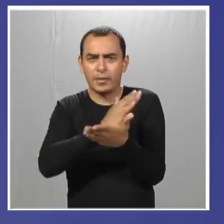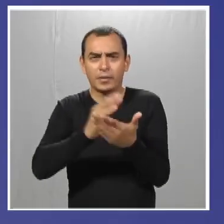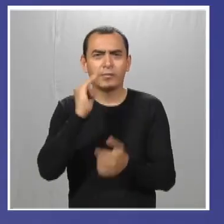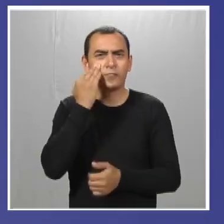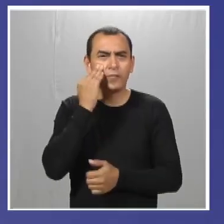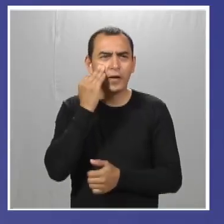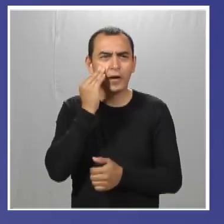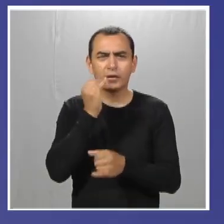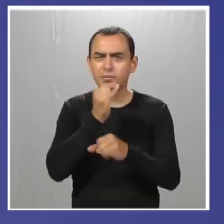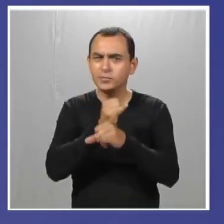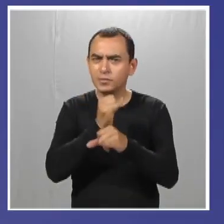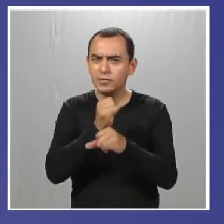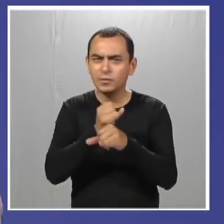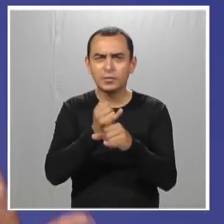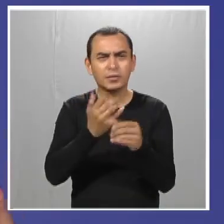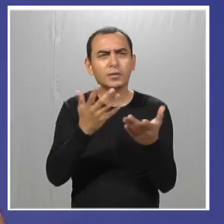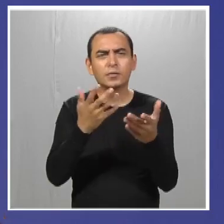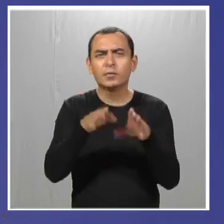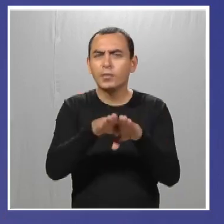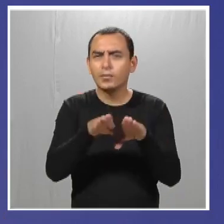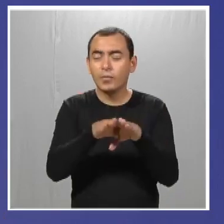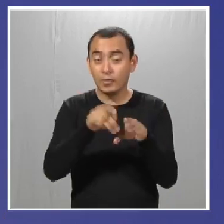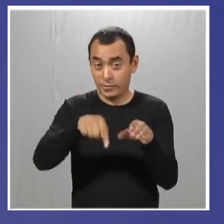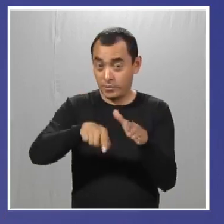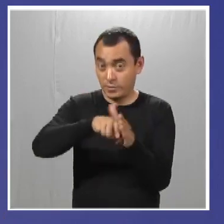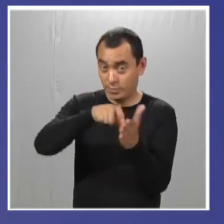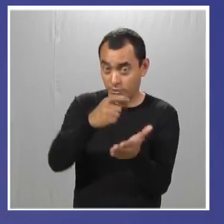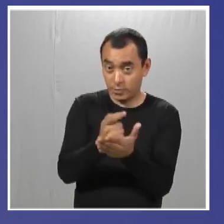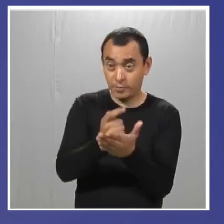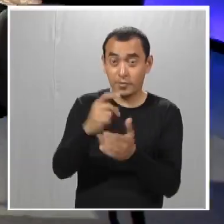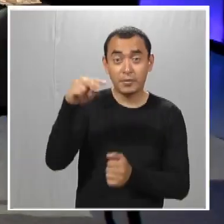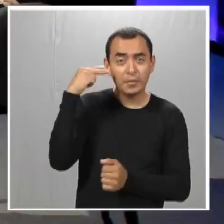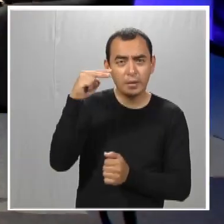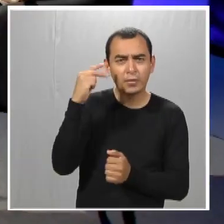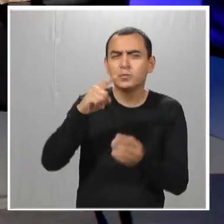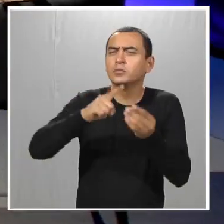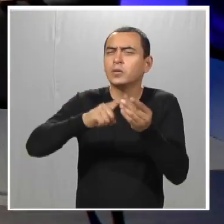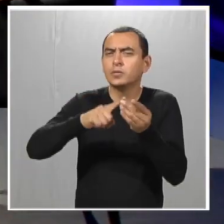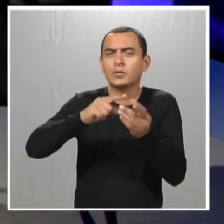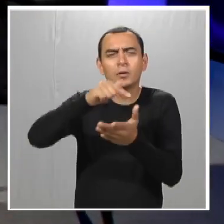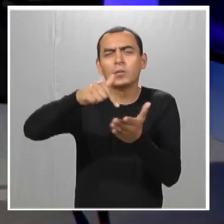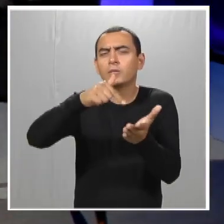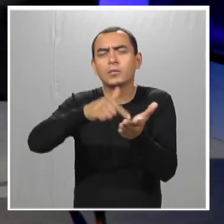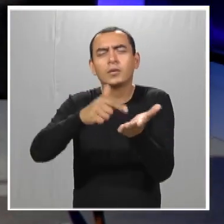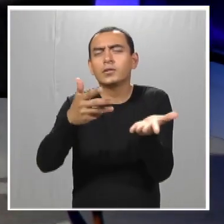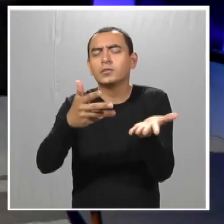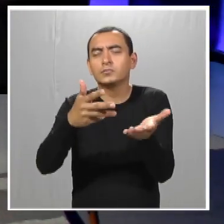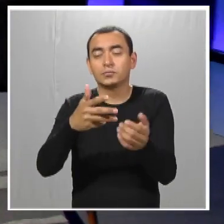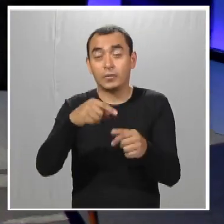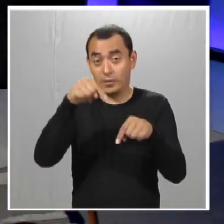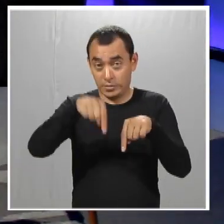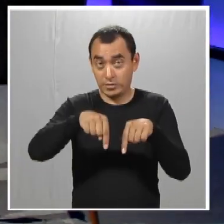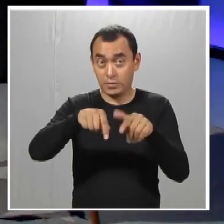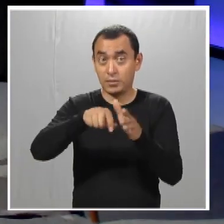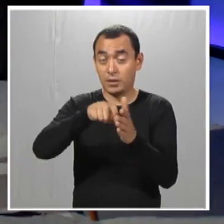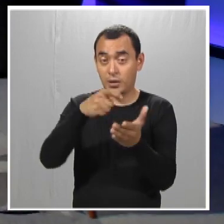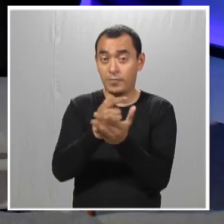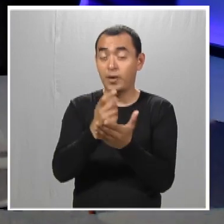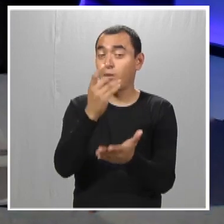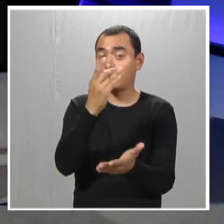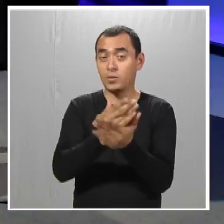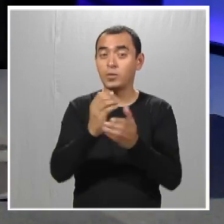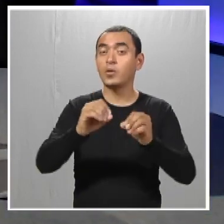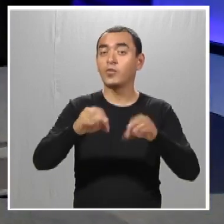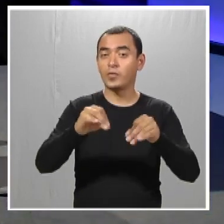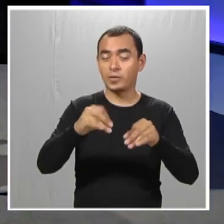sociales, me imagino que bueno, han de tener una cantidad de seguidores impresionante. Pero aquí en Jalapa y en Veracruz, ¿en dónde se encuentran? Aquí solo tenemos